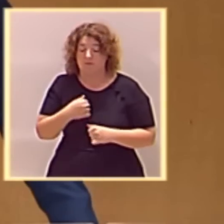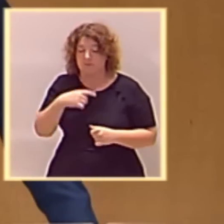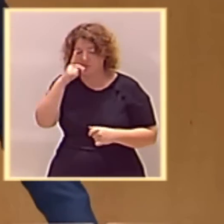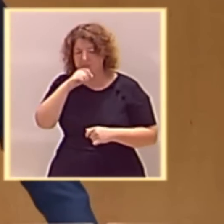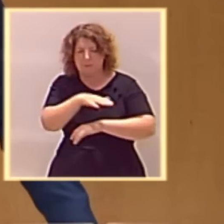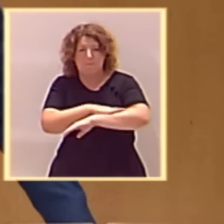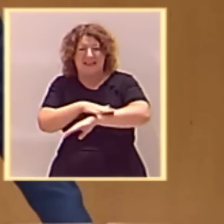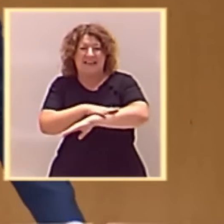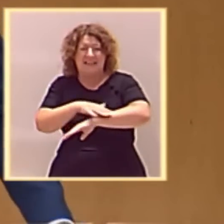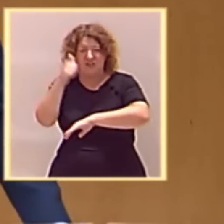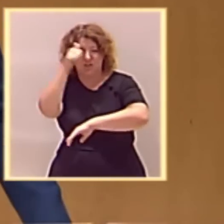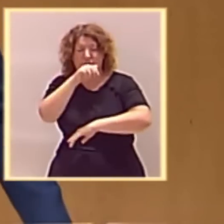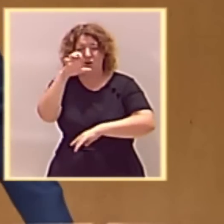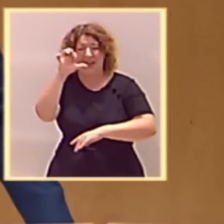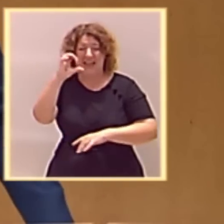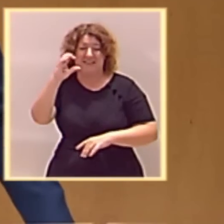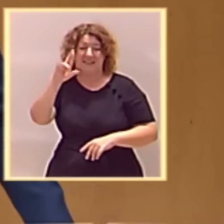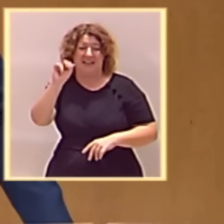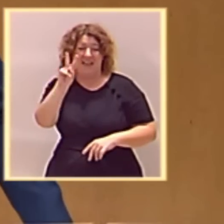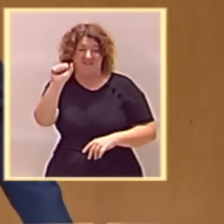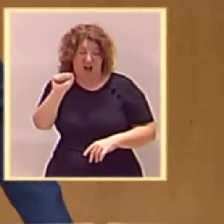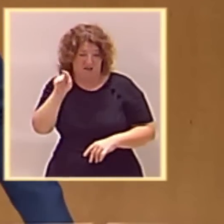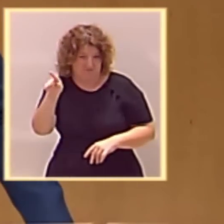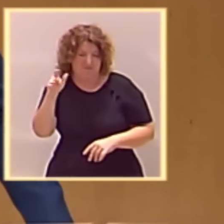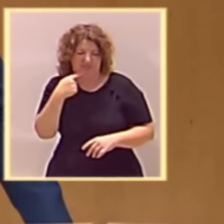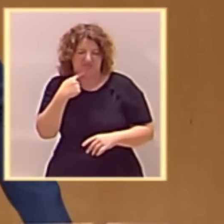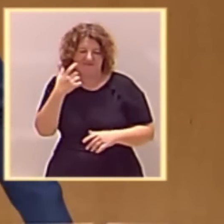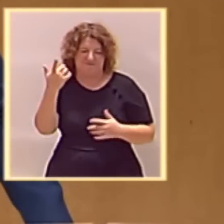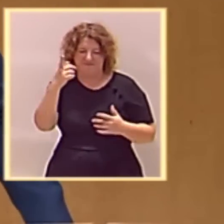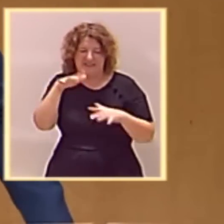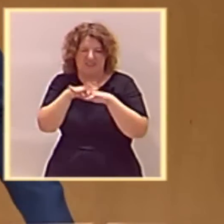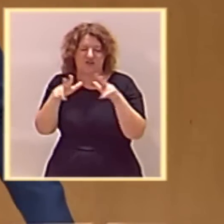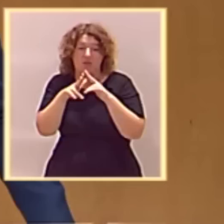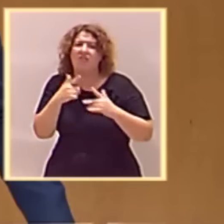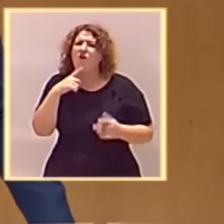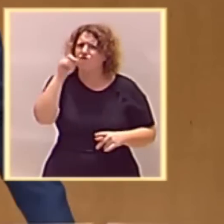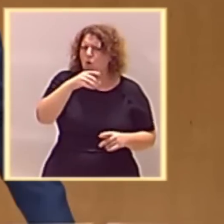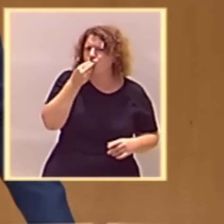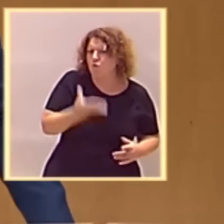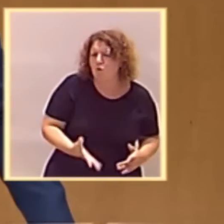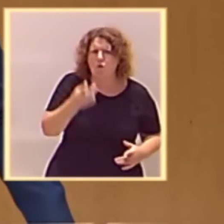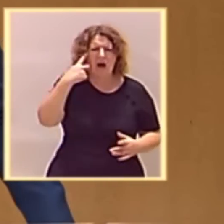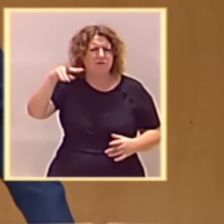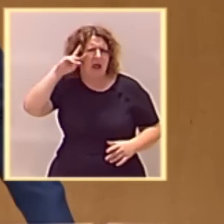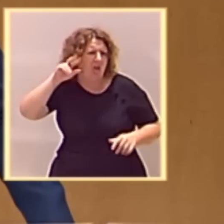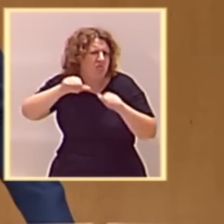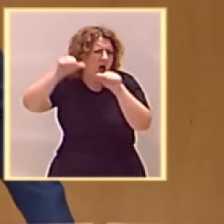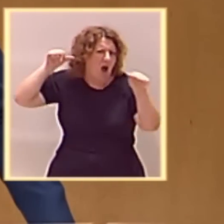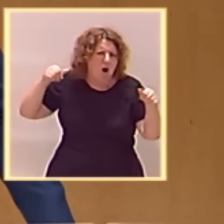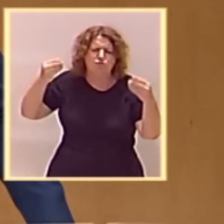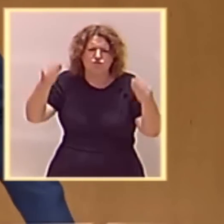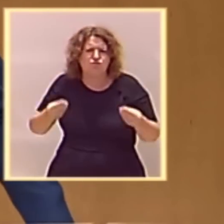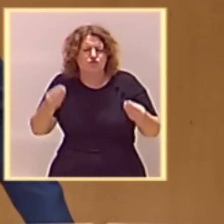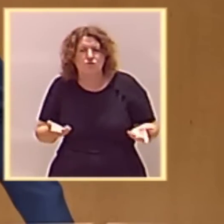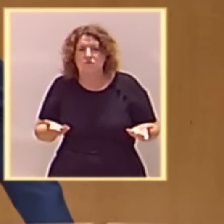el ministro Escrivá en las redes sociales, señor Feijó, que es tan buen gestor, ¿no?, tiene tanta experiencia, dijo que el